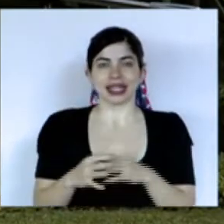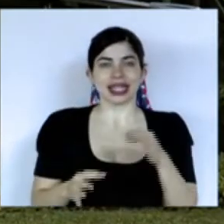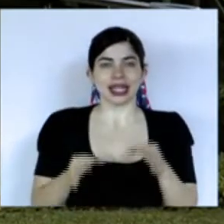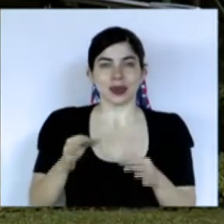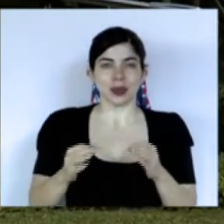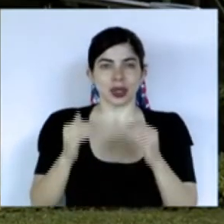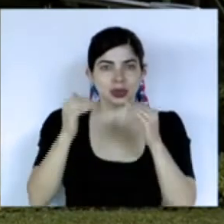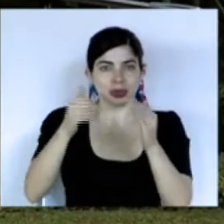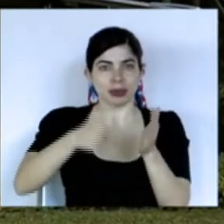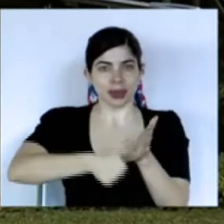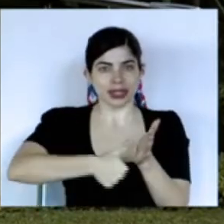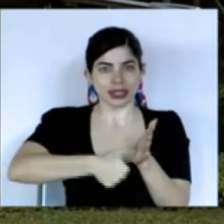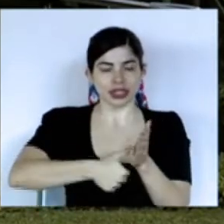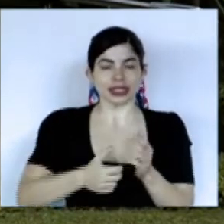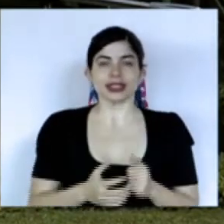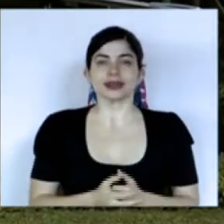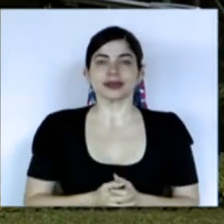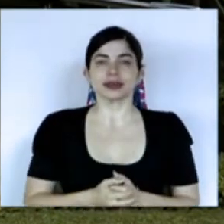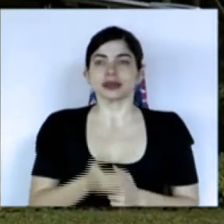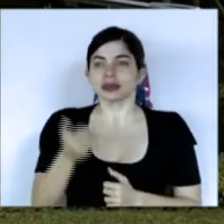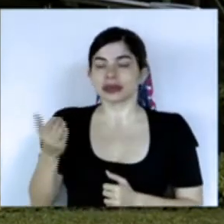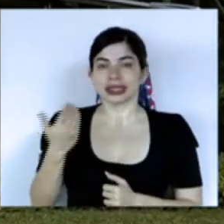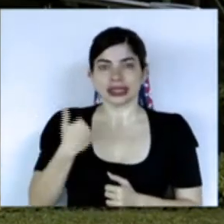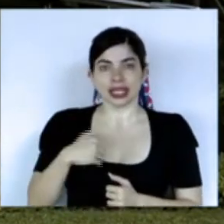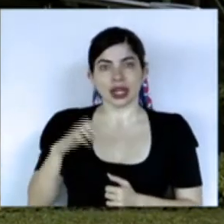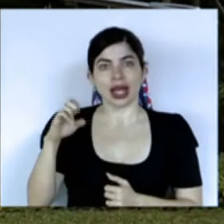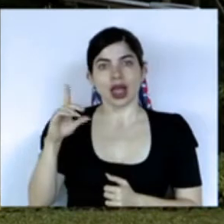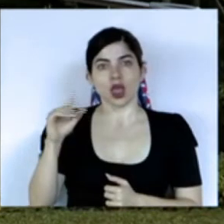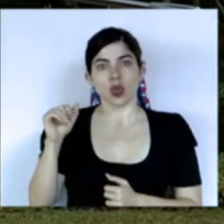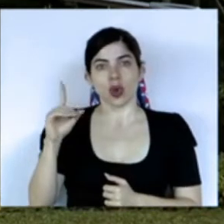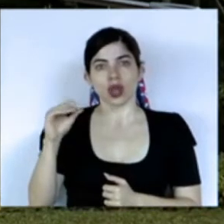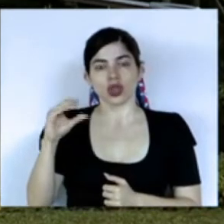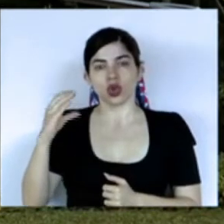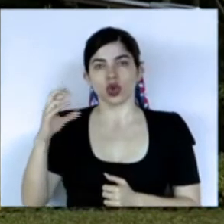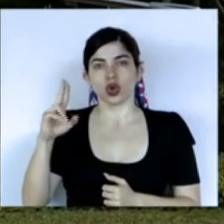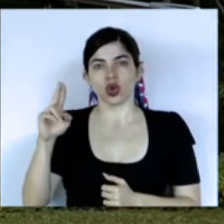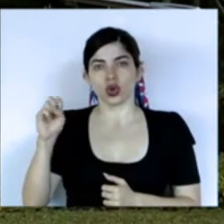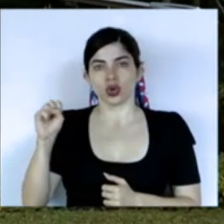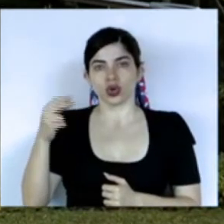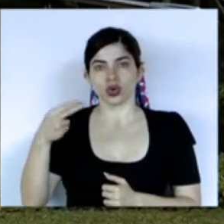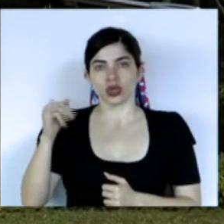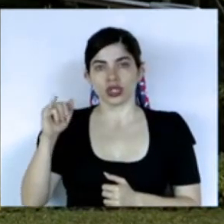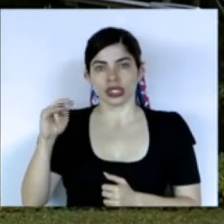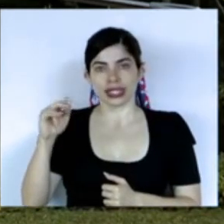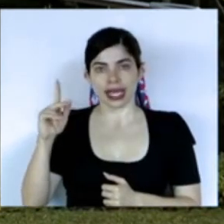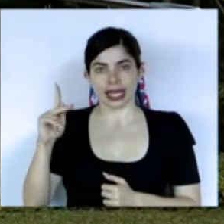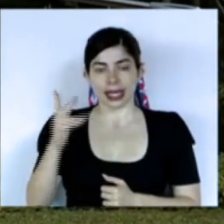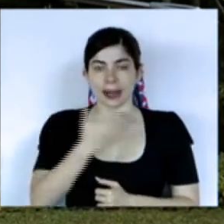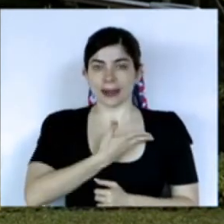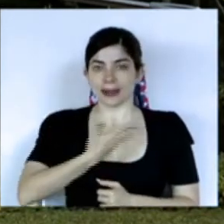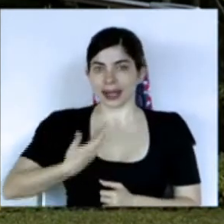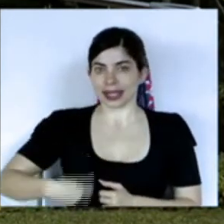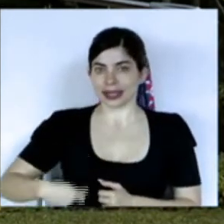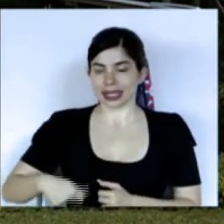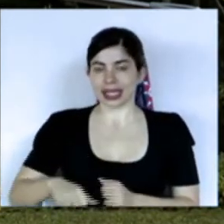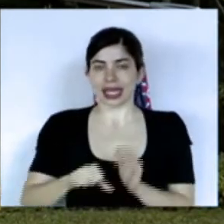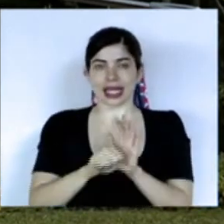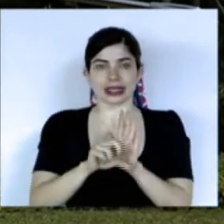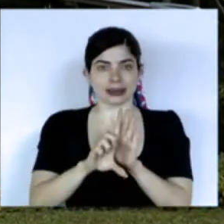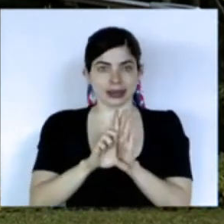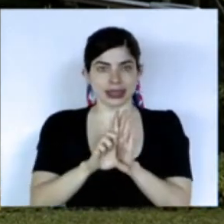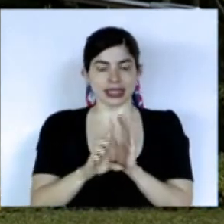de elecciones señor Eduardo Cruxen presidente de la asamblea